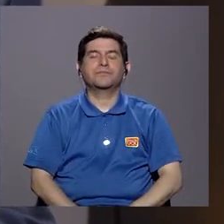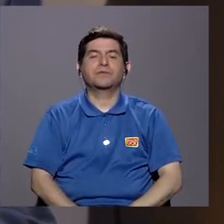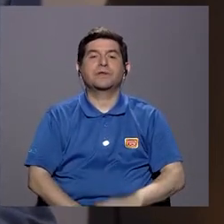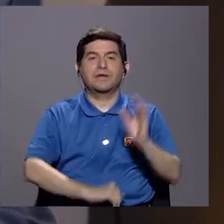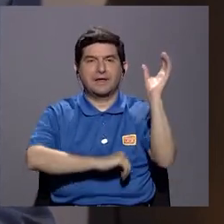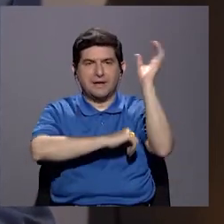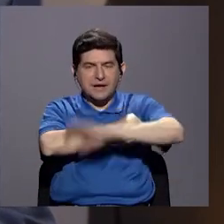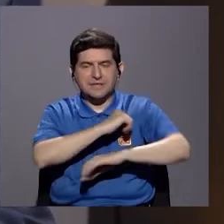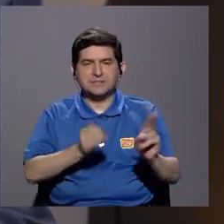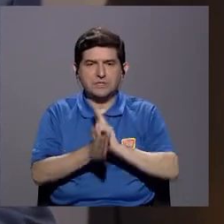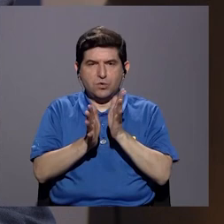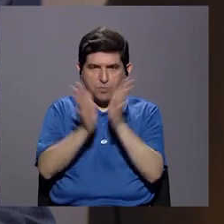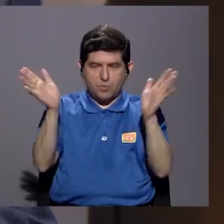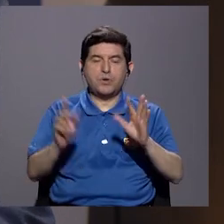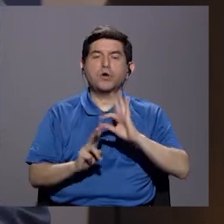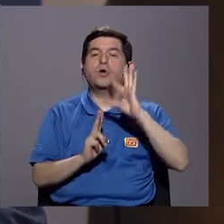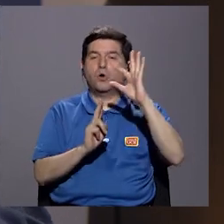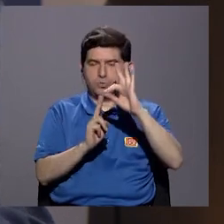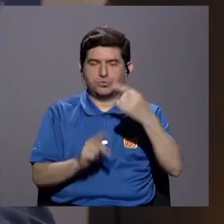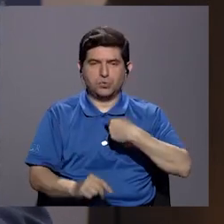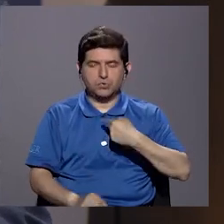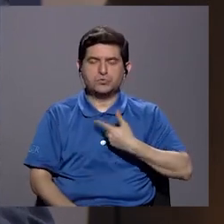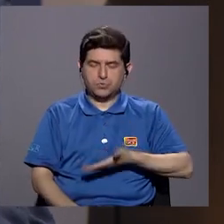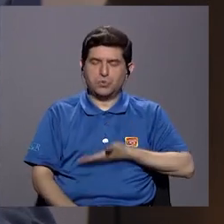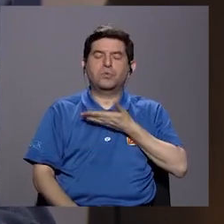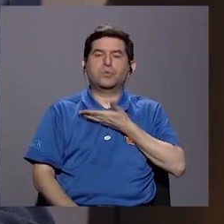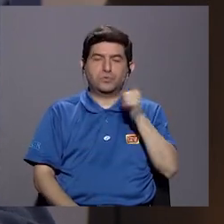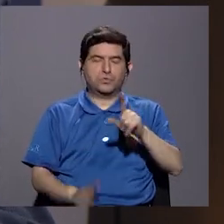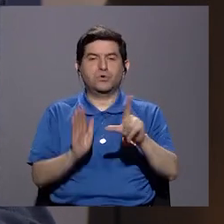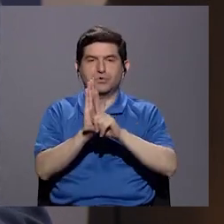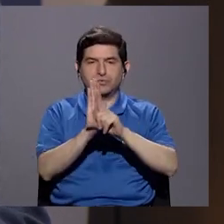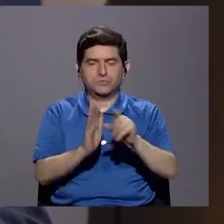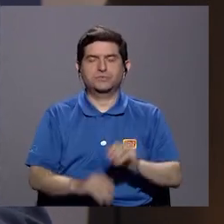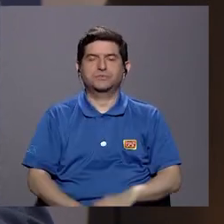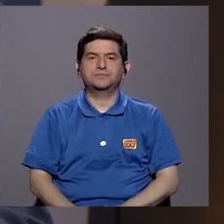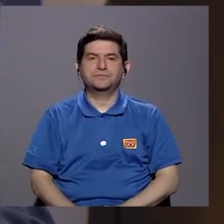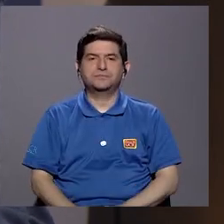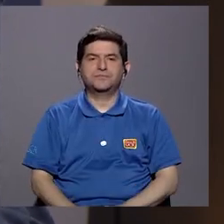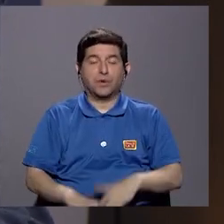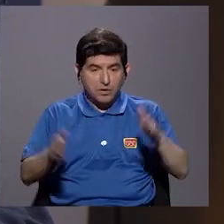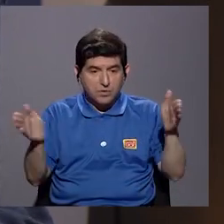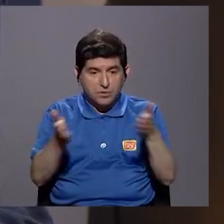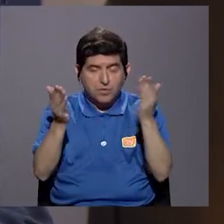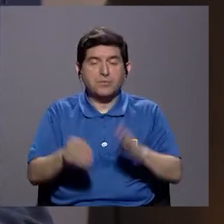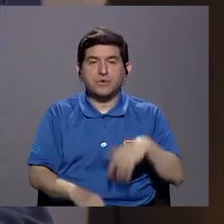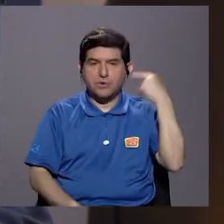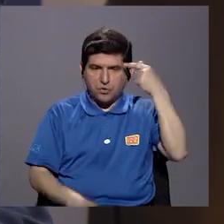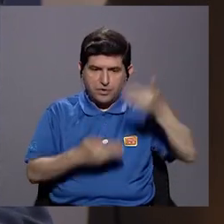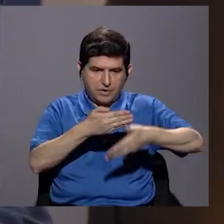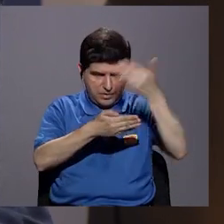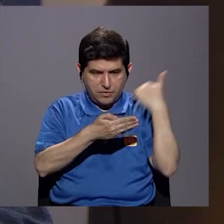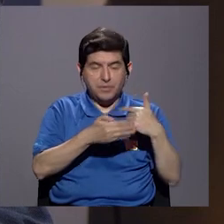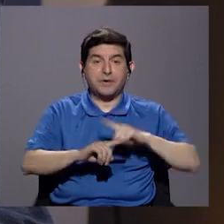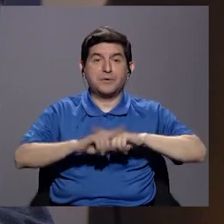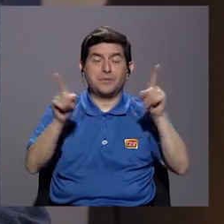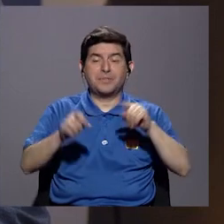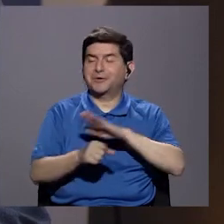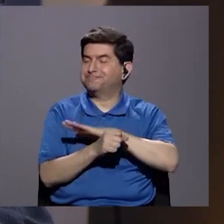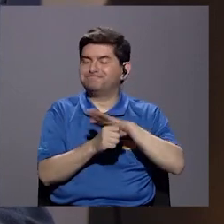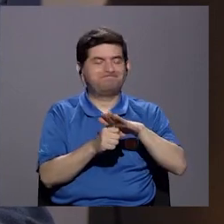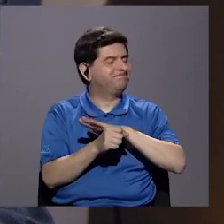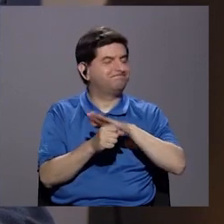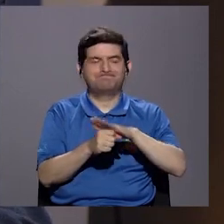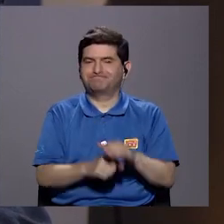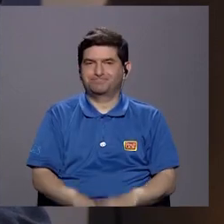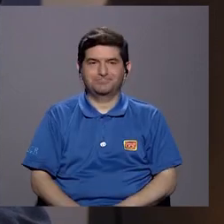Las penas de utilidad pública son una alternativa. Yo estoy muy orgulloso de esa ley, se aprobó de esa ley que promovió la administración anterior, pero es